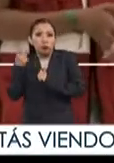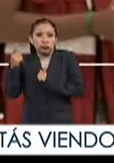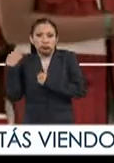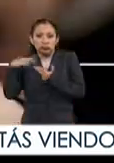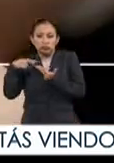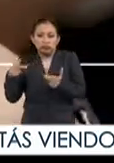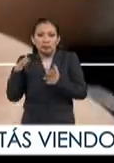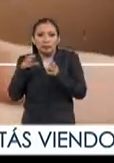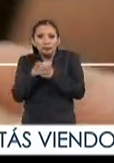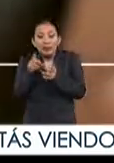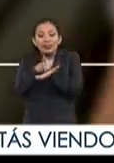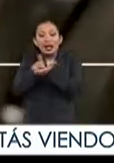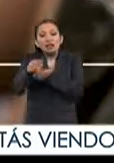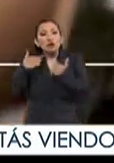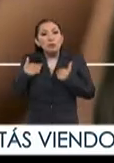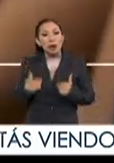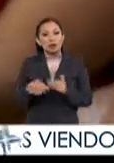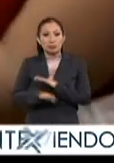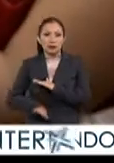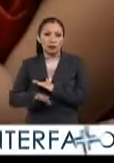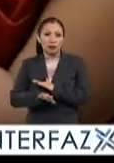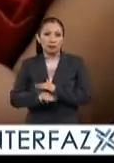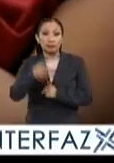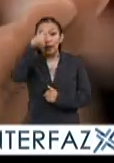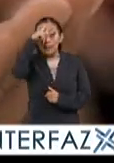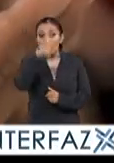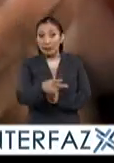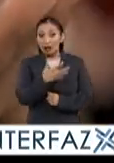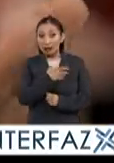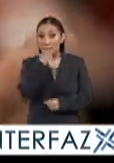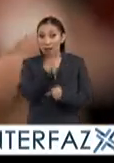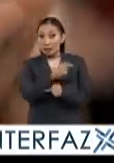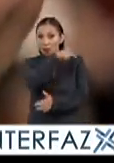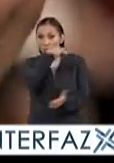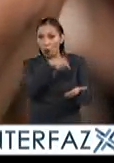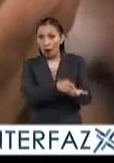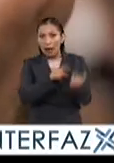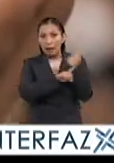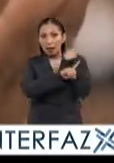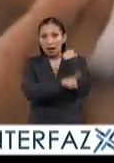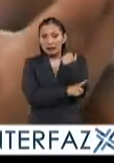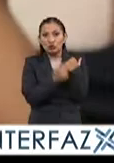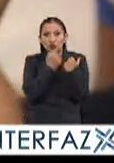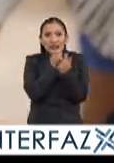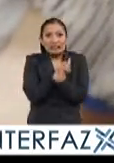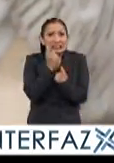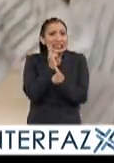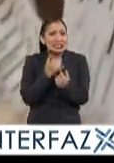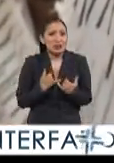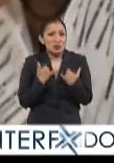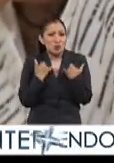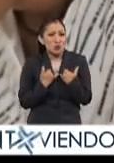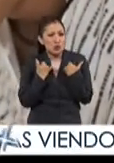los derechos humanos básicos. México ocupa el primer lugar en embarazo en adolescentes. En nuestro país